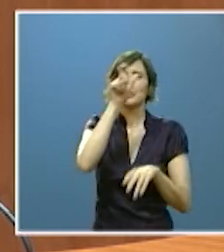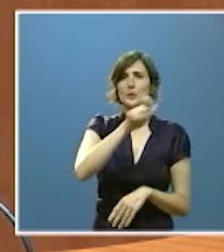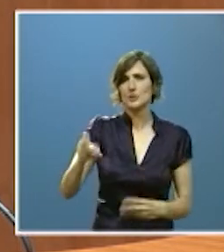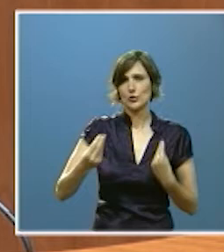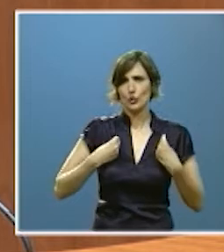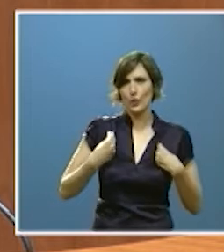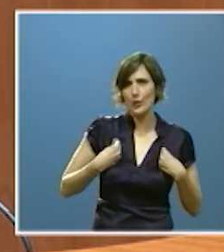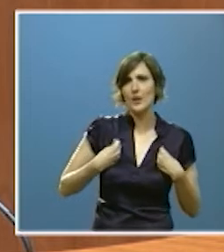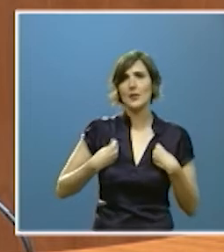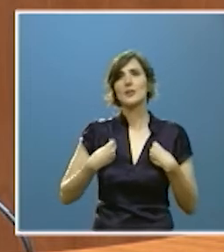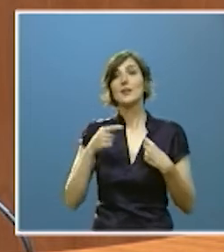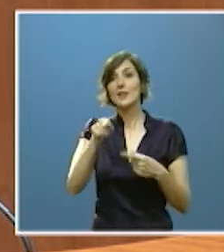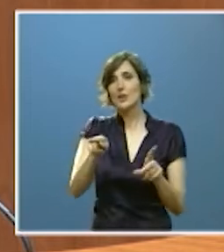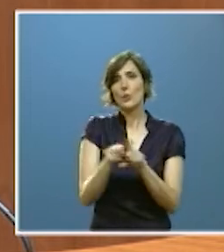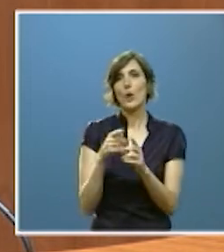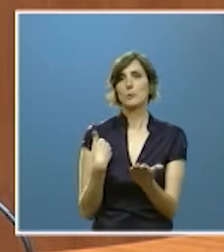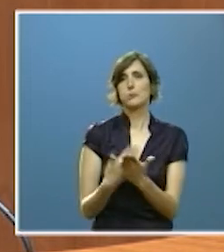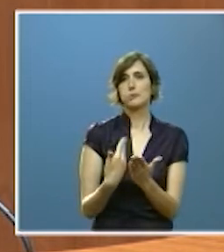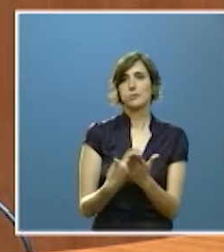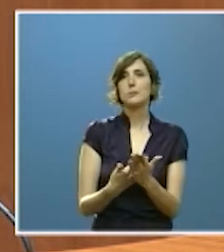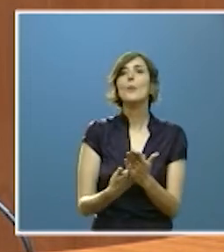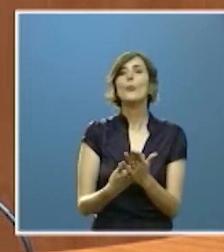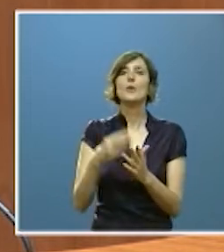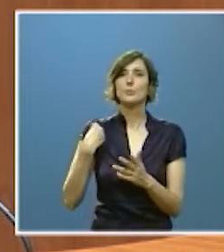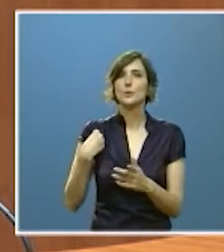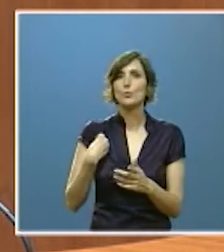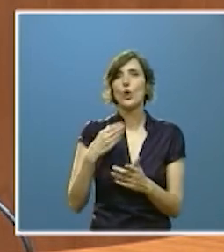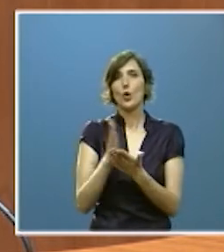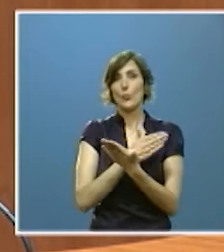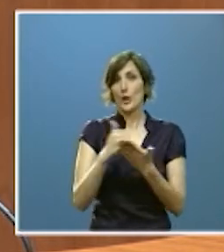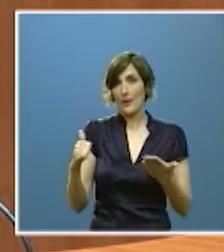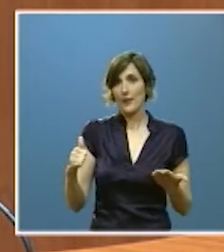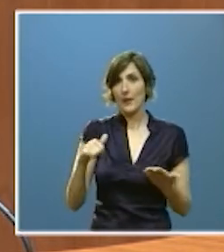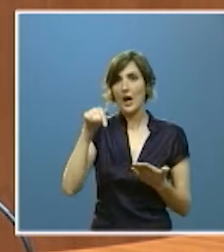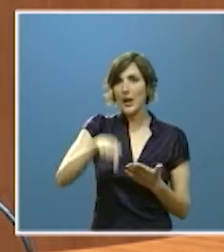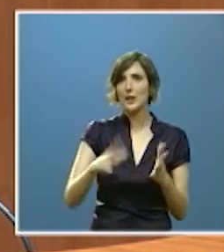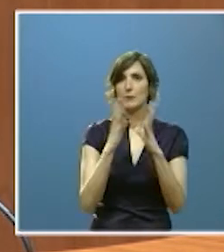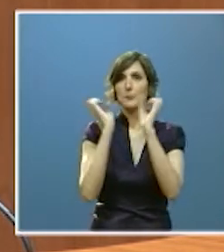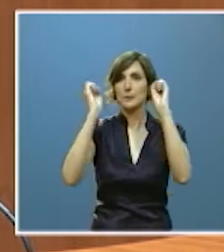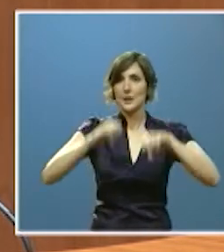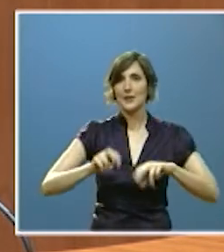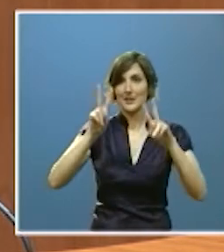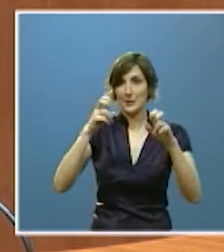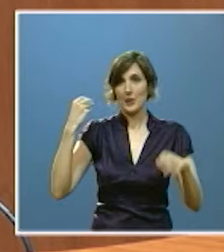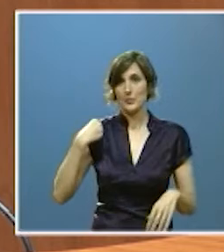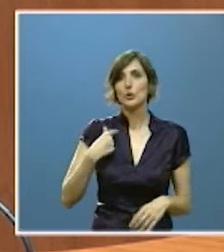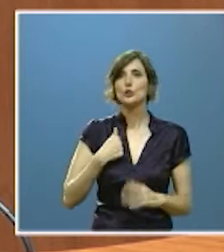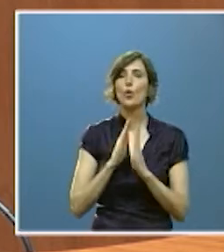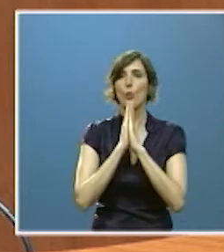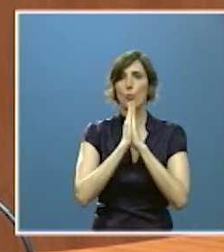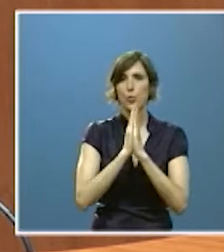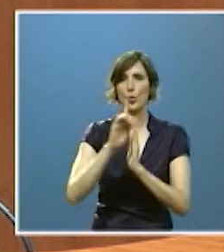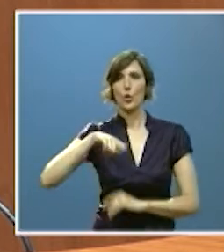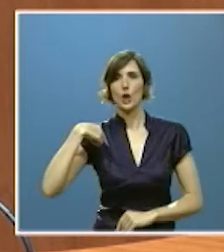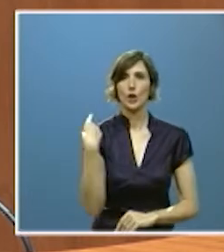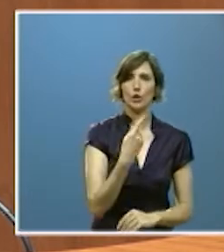tal y como se contempla en la posición de comunidad que aquí logramos pactar en esta materia y que yo ruego a los grupos